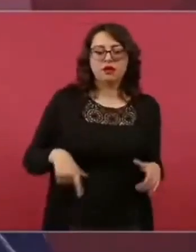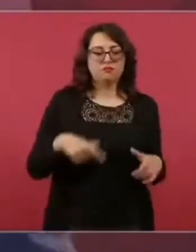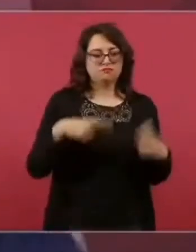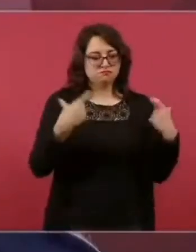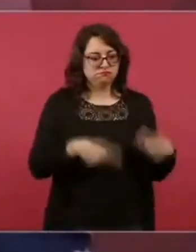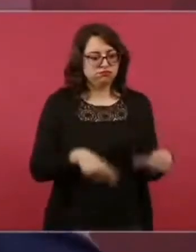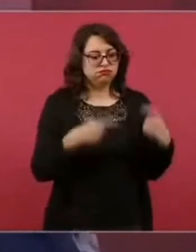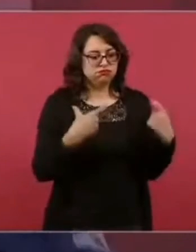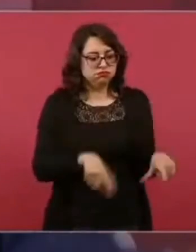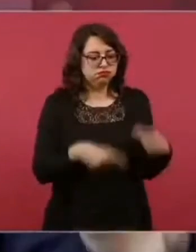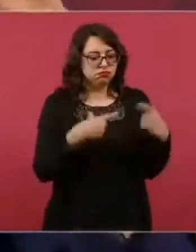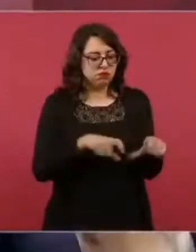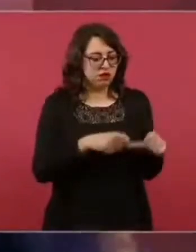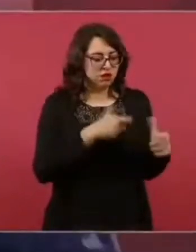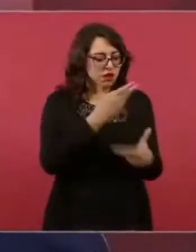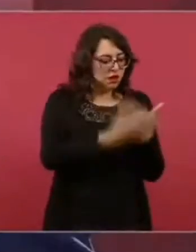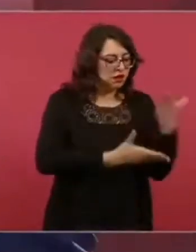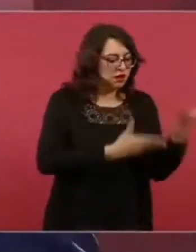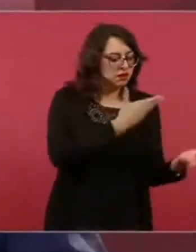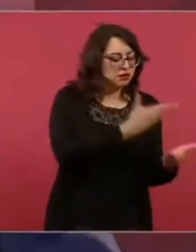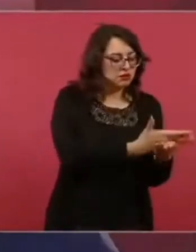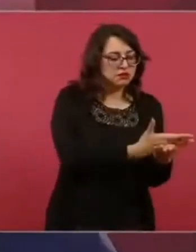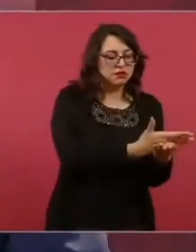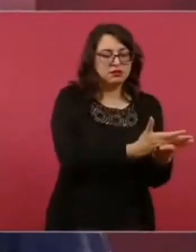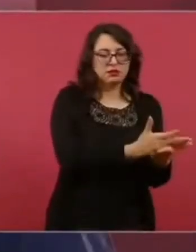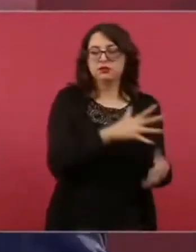y atacan